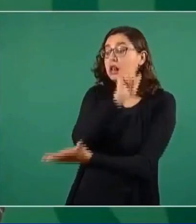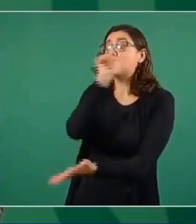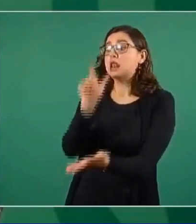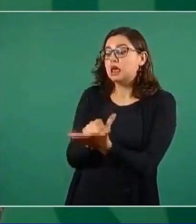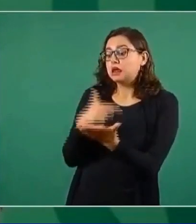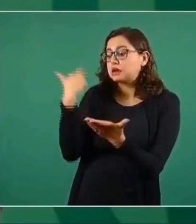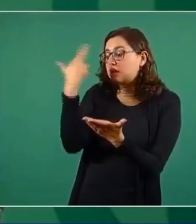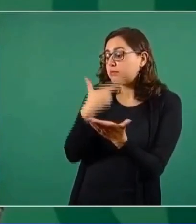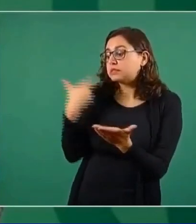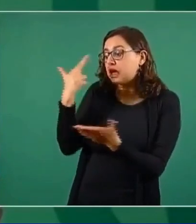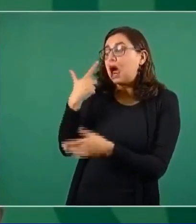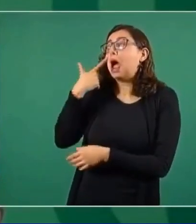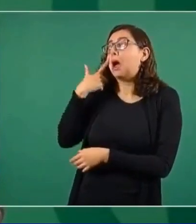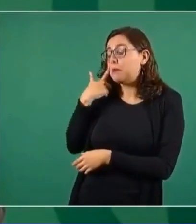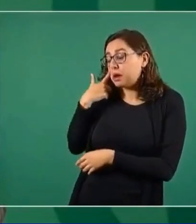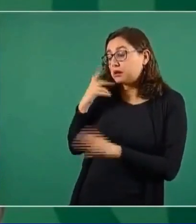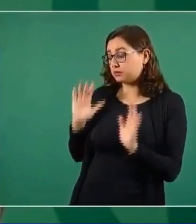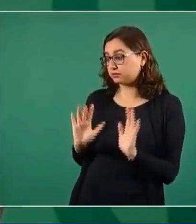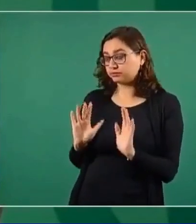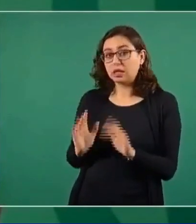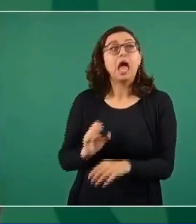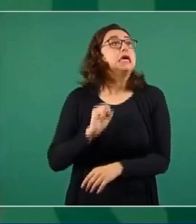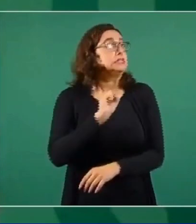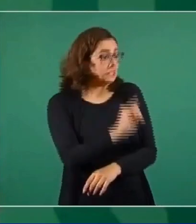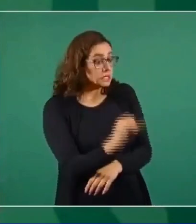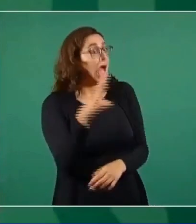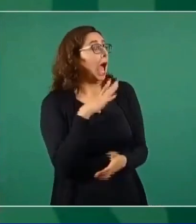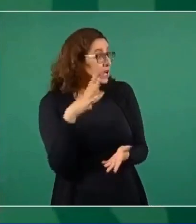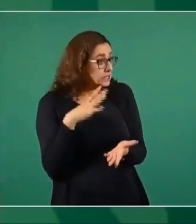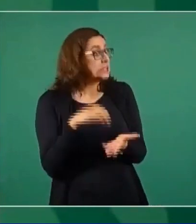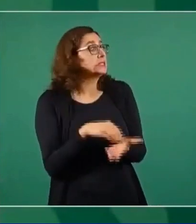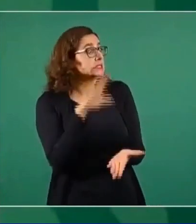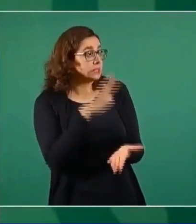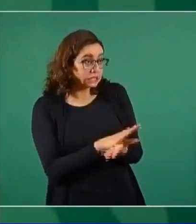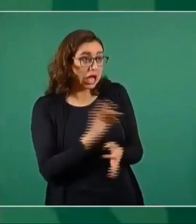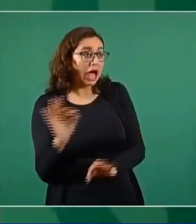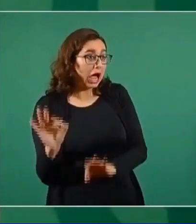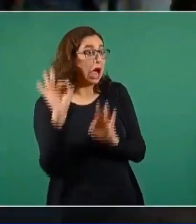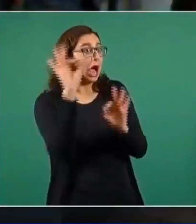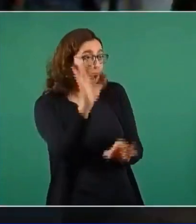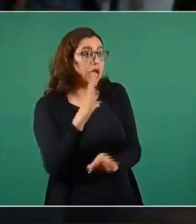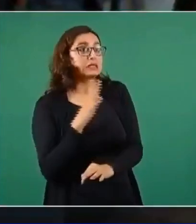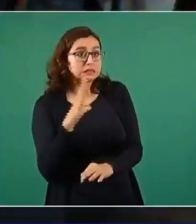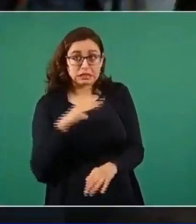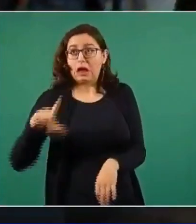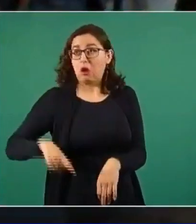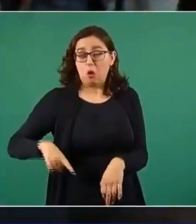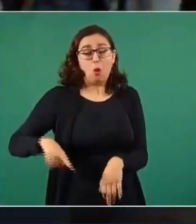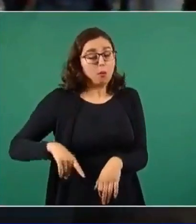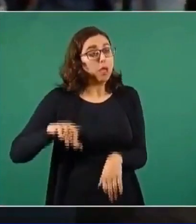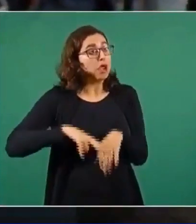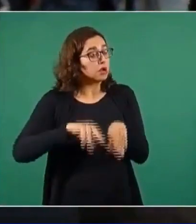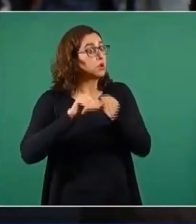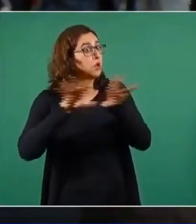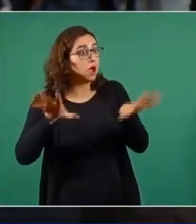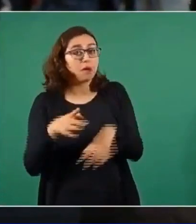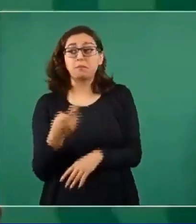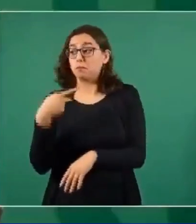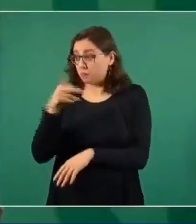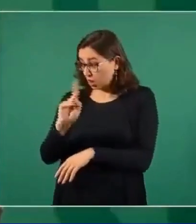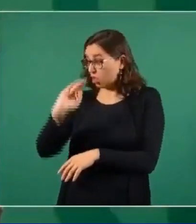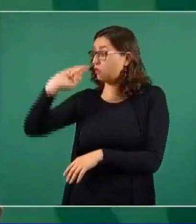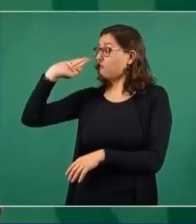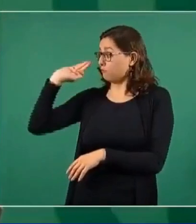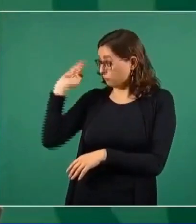Si es así como tú lo estás planteando... Así está en el Y nosotros... Boletín oficial del gobierno de Sonora. Sí, pero si nosotros tenemos algo que